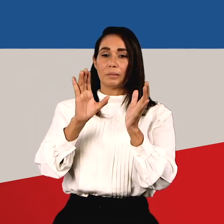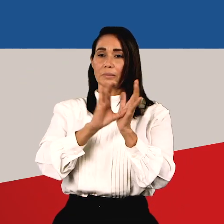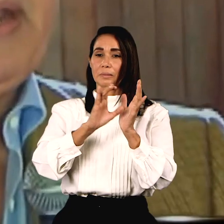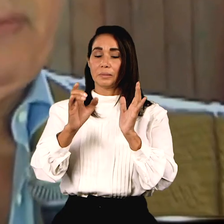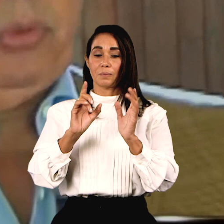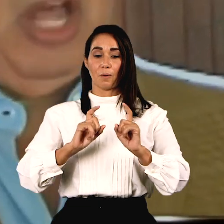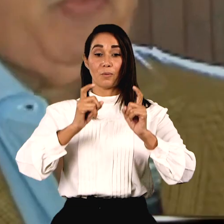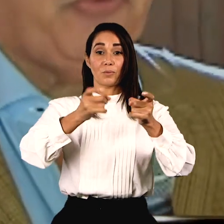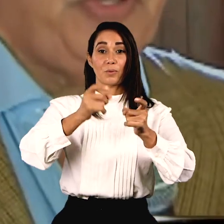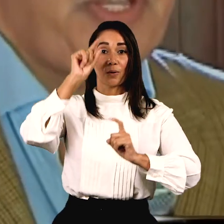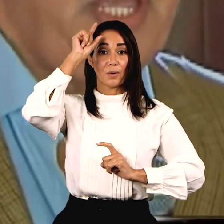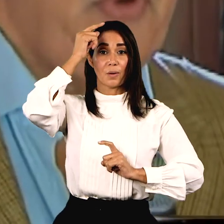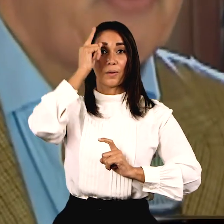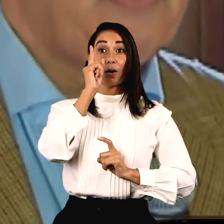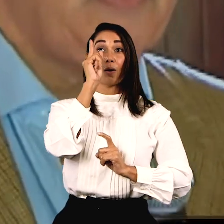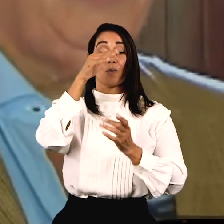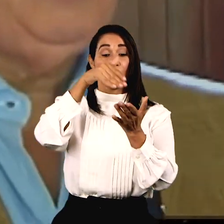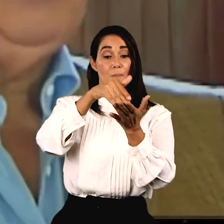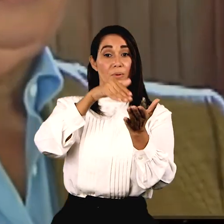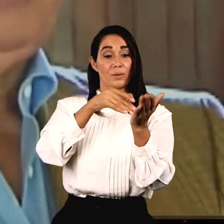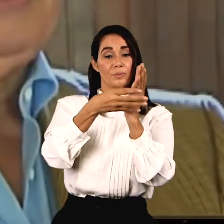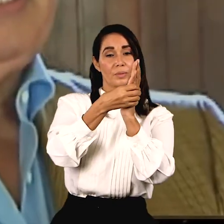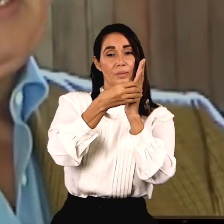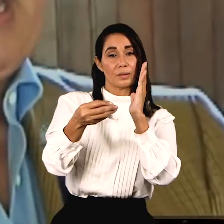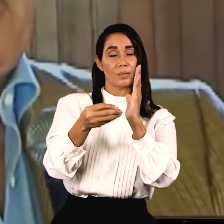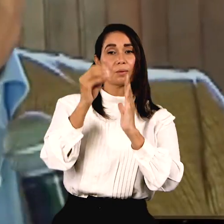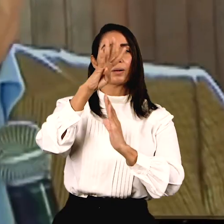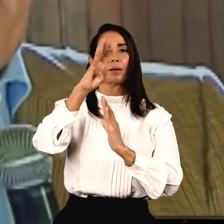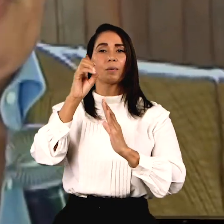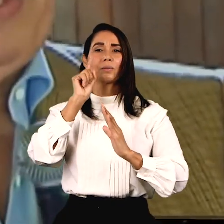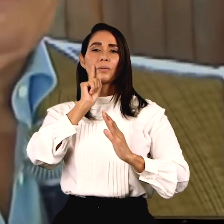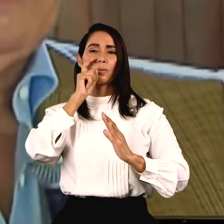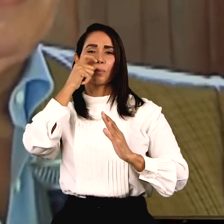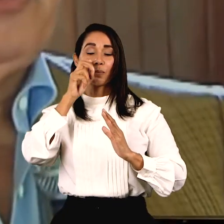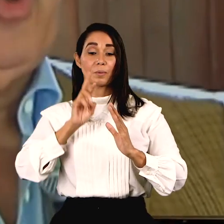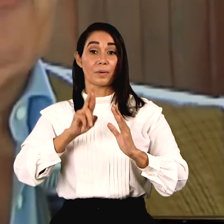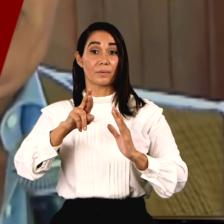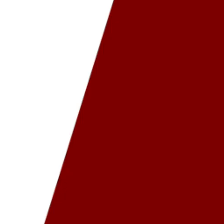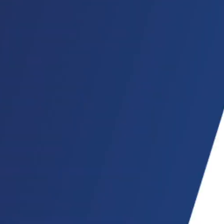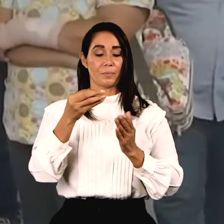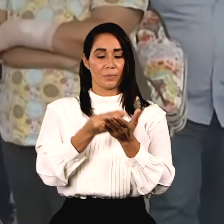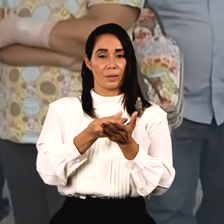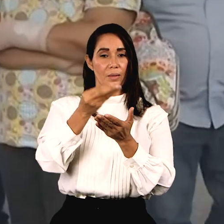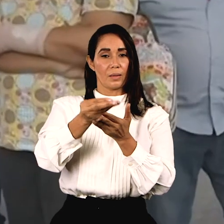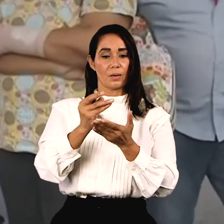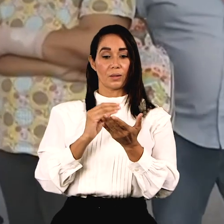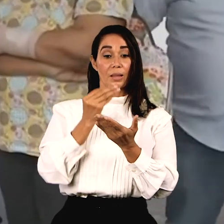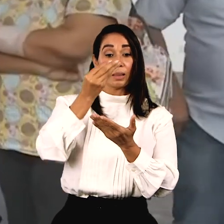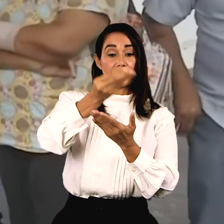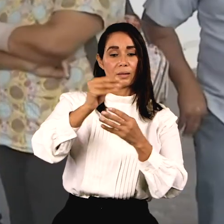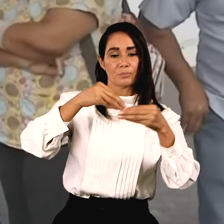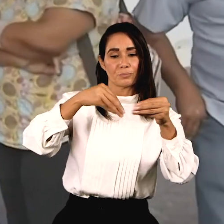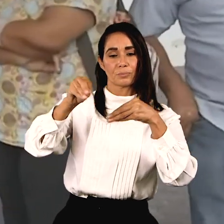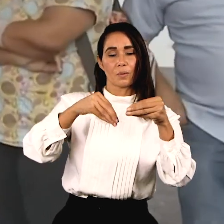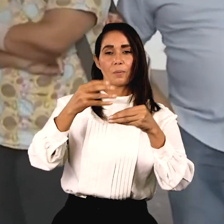Cibao donó al gobierno un millón de dólares y 400 pruebas rápidas. El dinero será